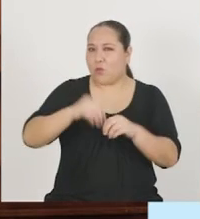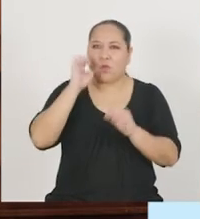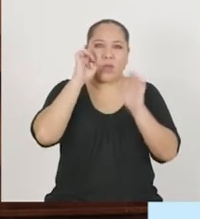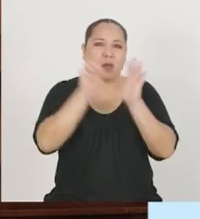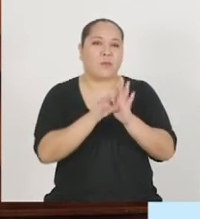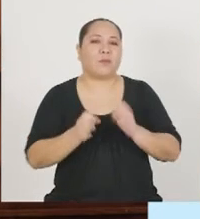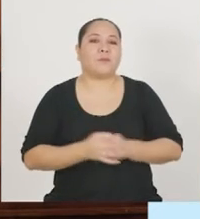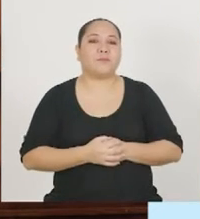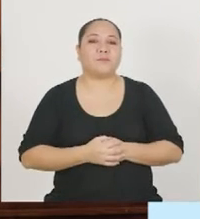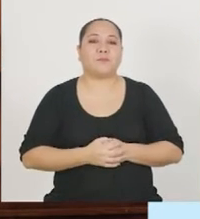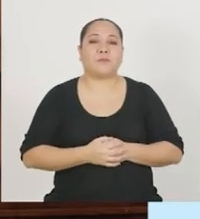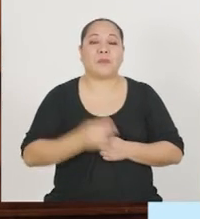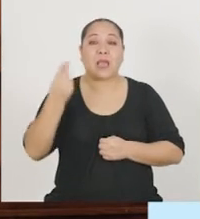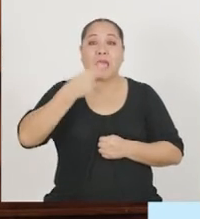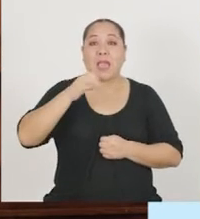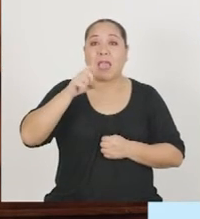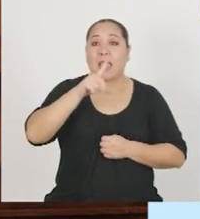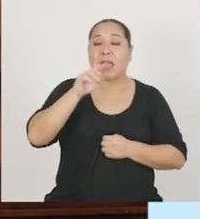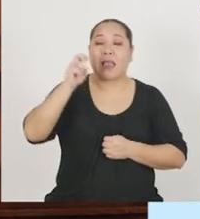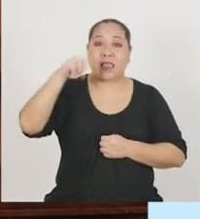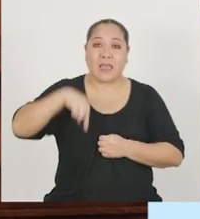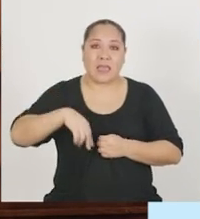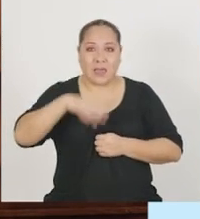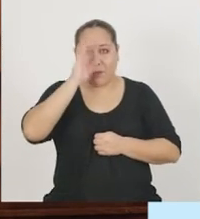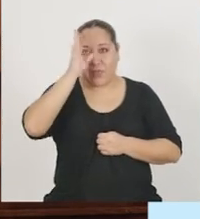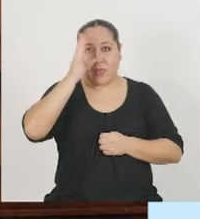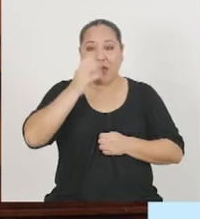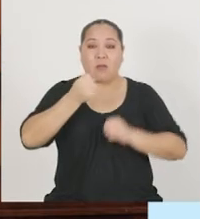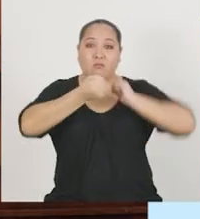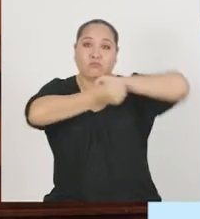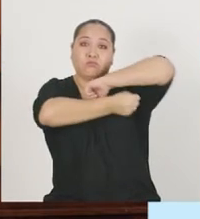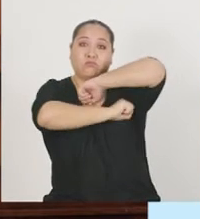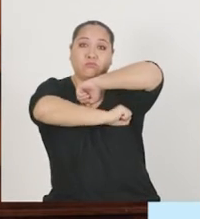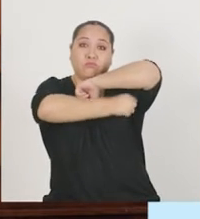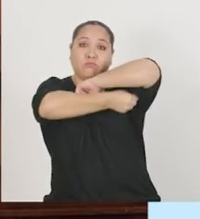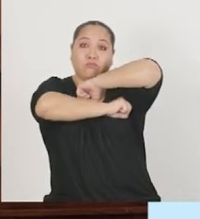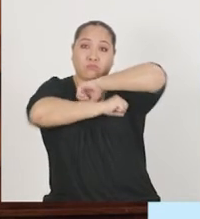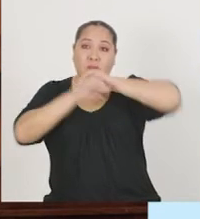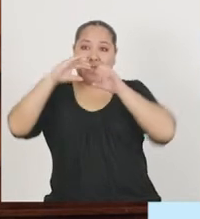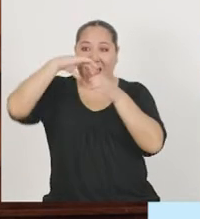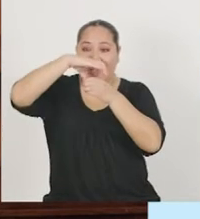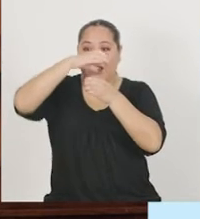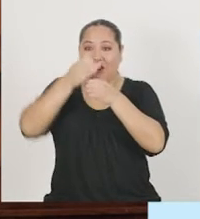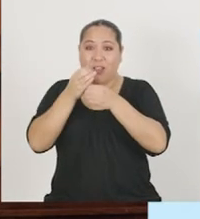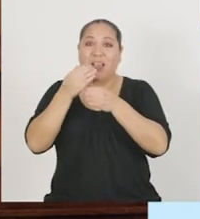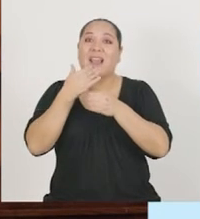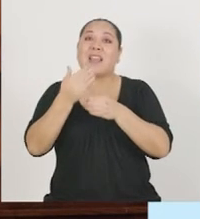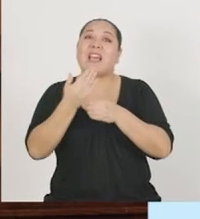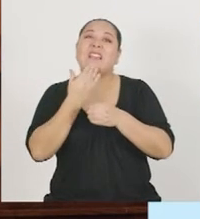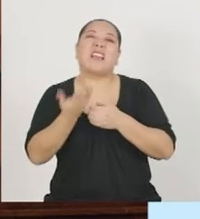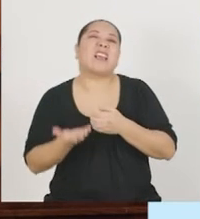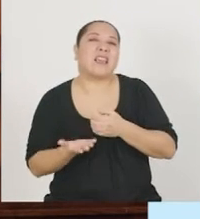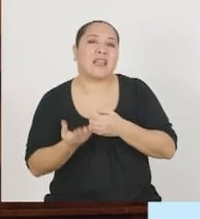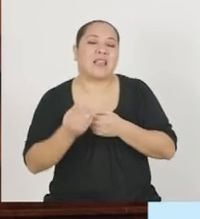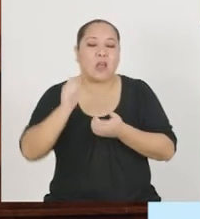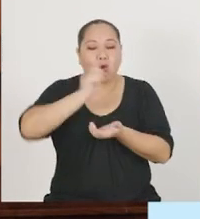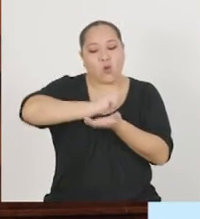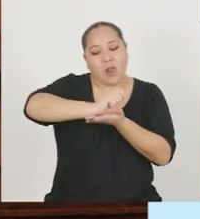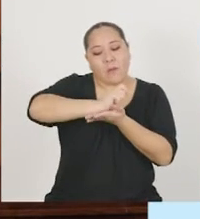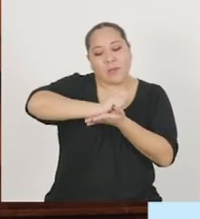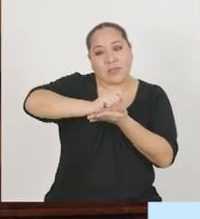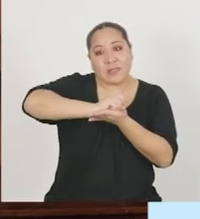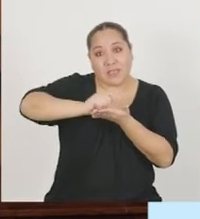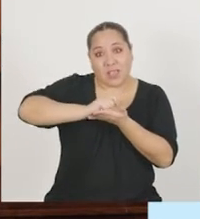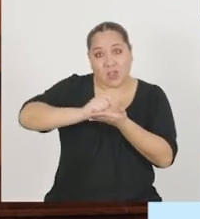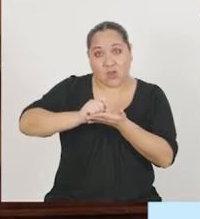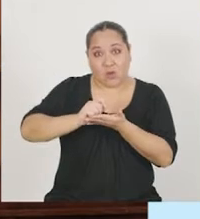pondré un ejemplo. Helen Barnett inventó el desodorante Rolón en Moon gracias al bolígrafo. Un